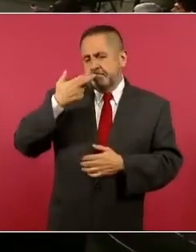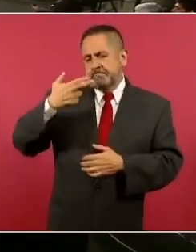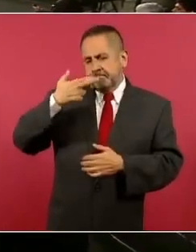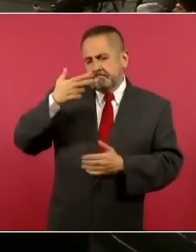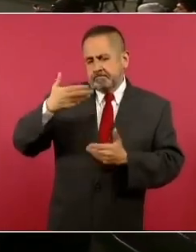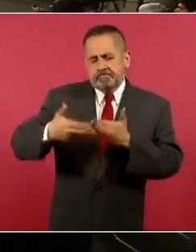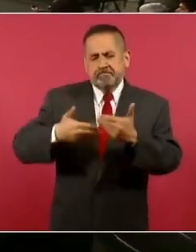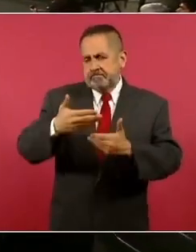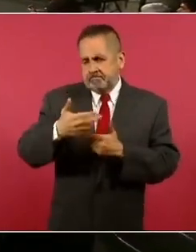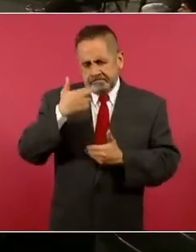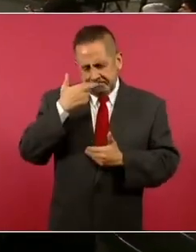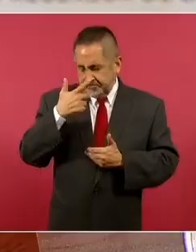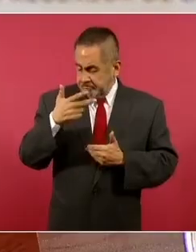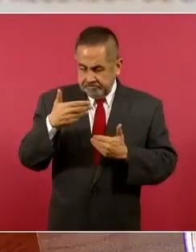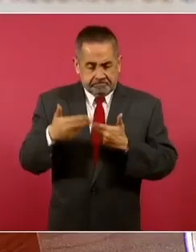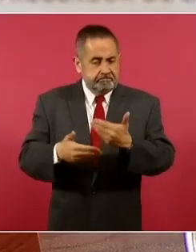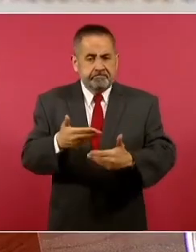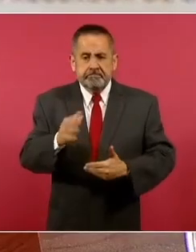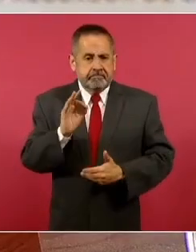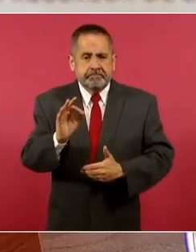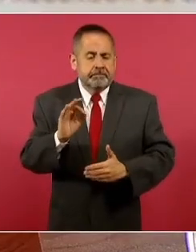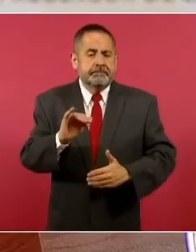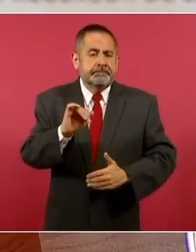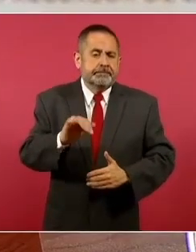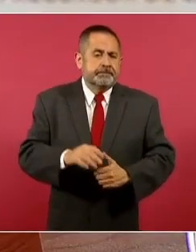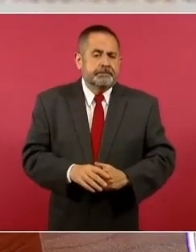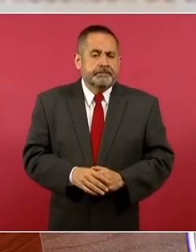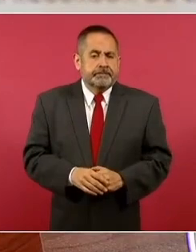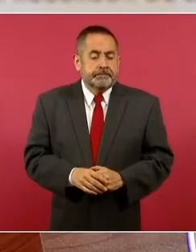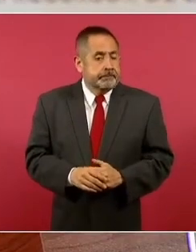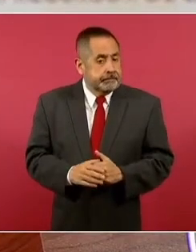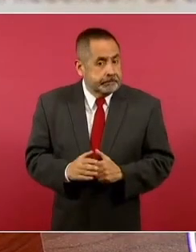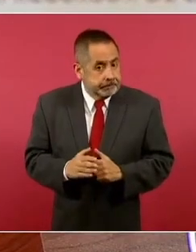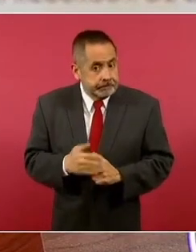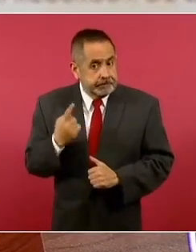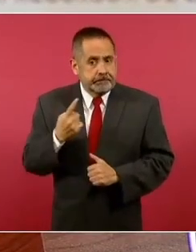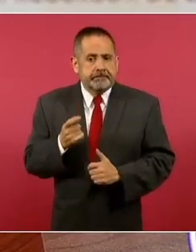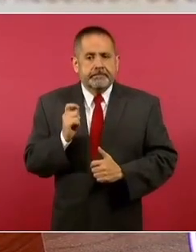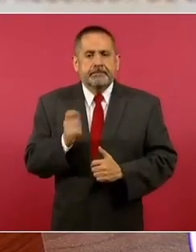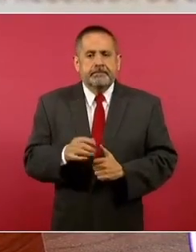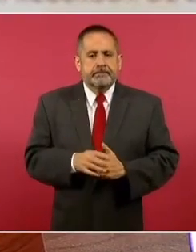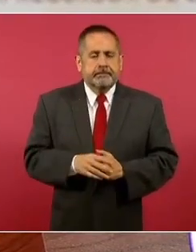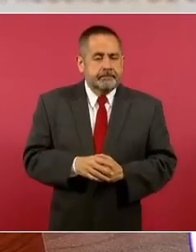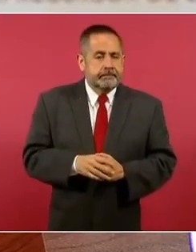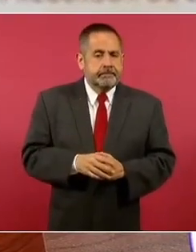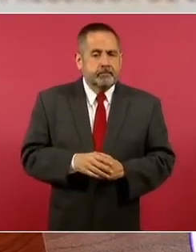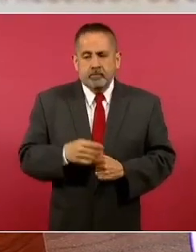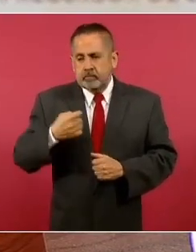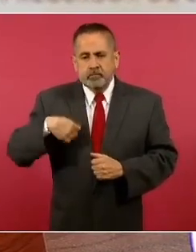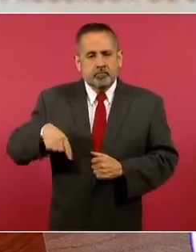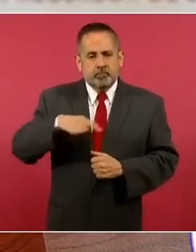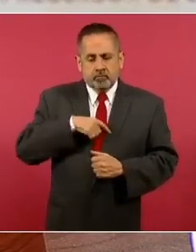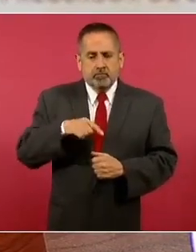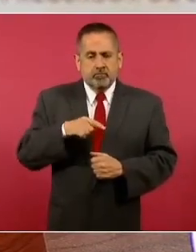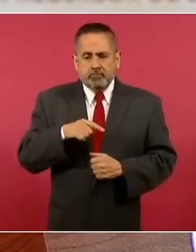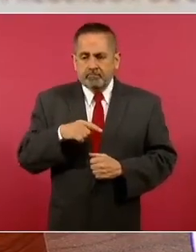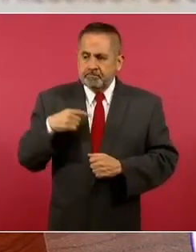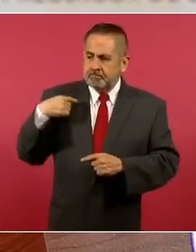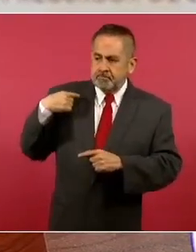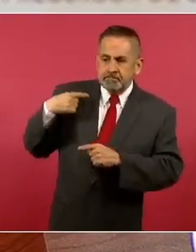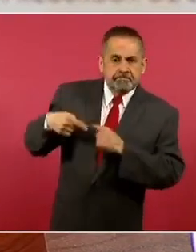mucho mejor, porque ya traemos impulso